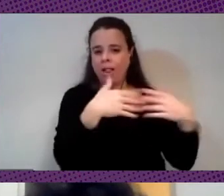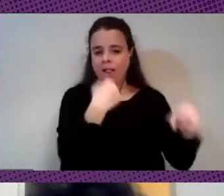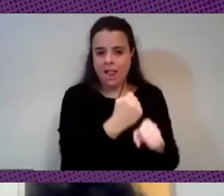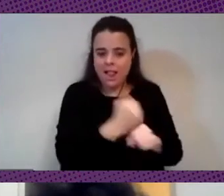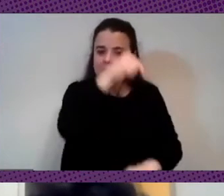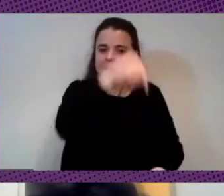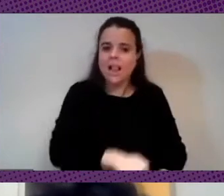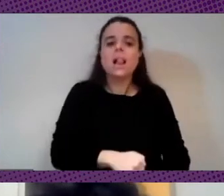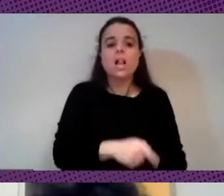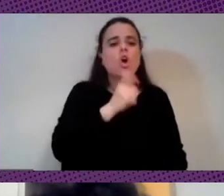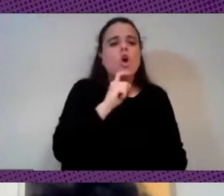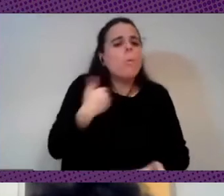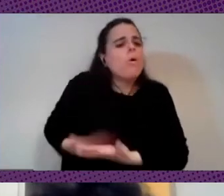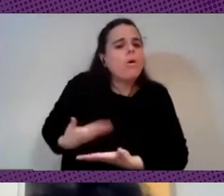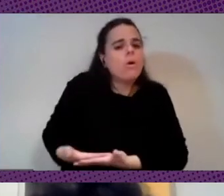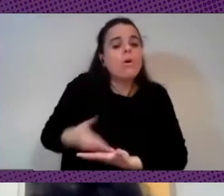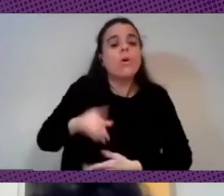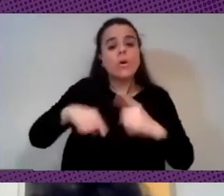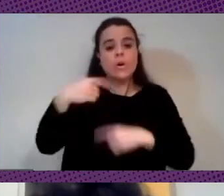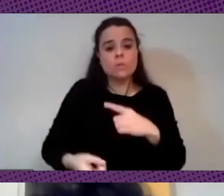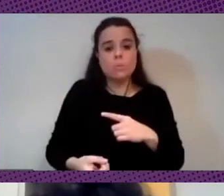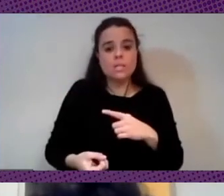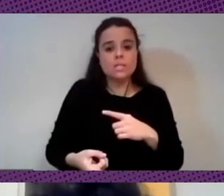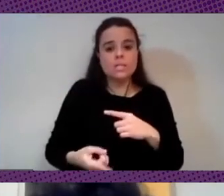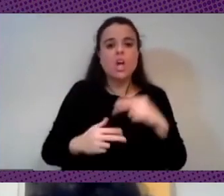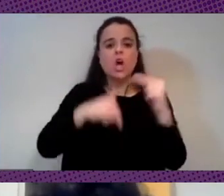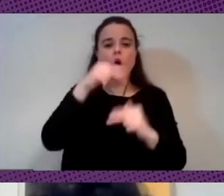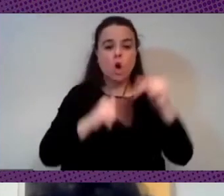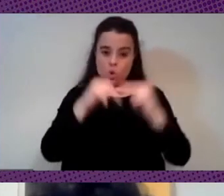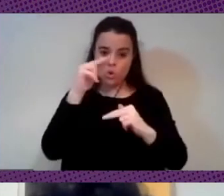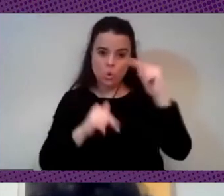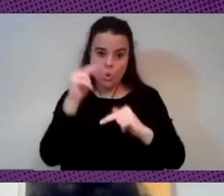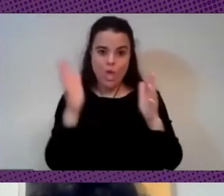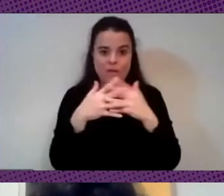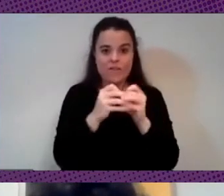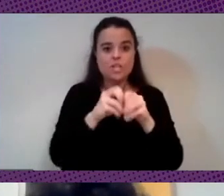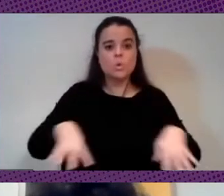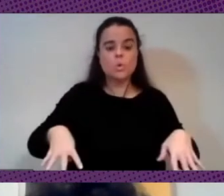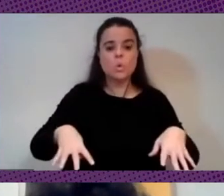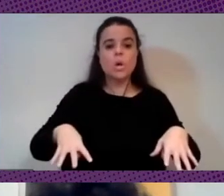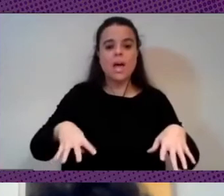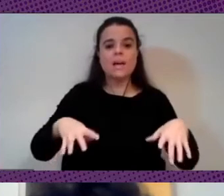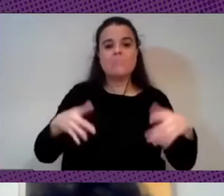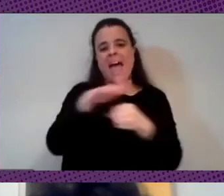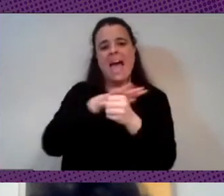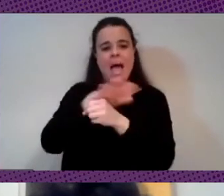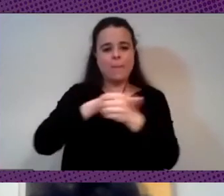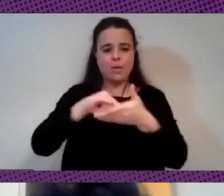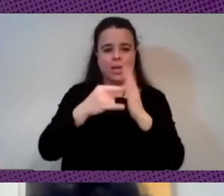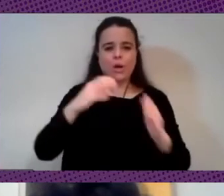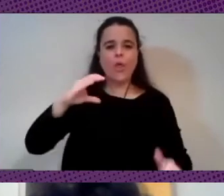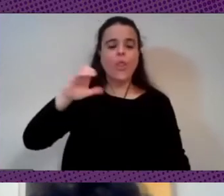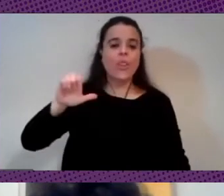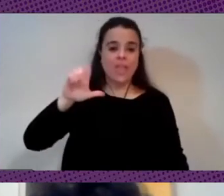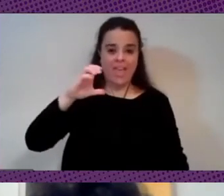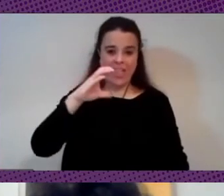y después y después una vez tenemos o cómo se construye esa infraestructura en el plano técnico hablaba muy bien Cecilia de las estructuras de software libre